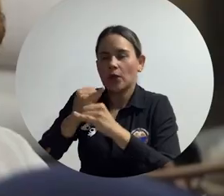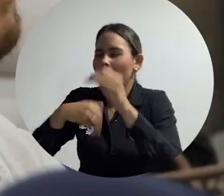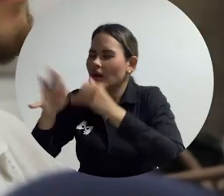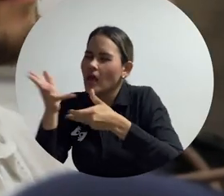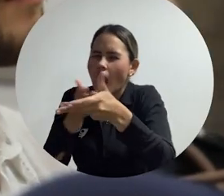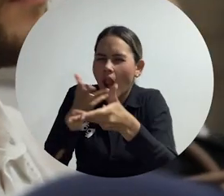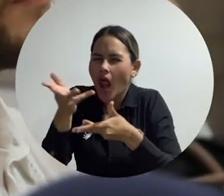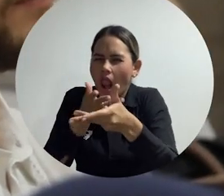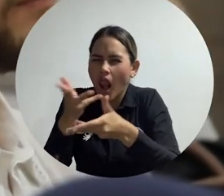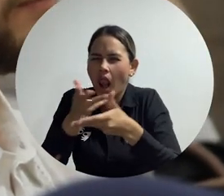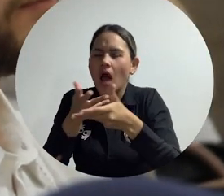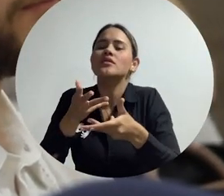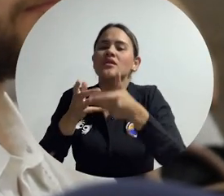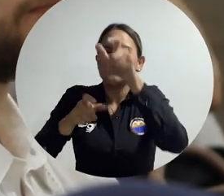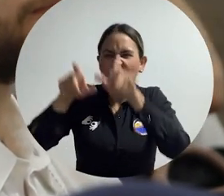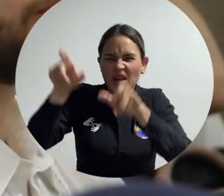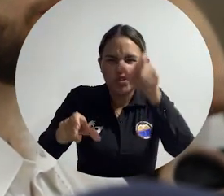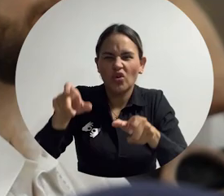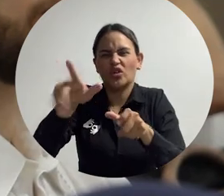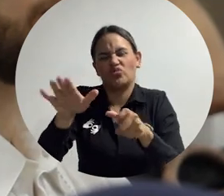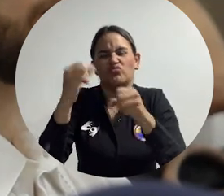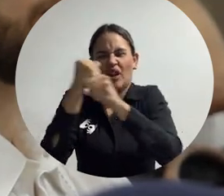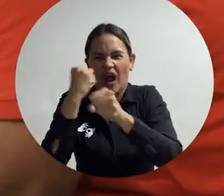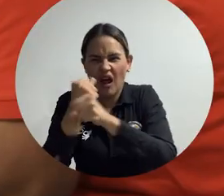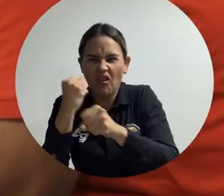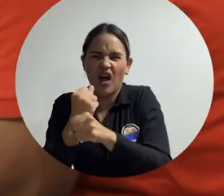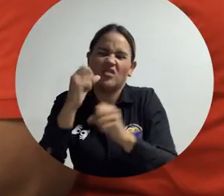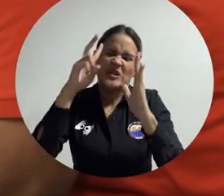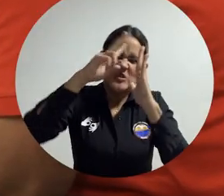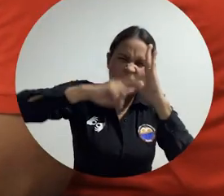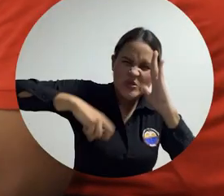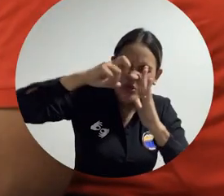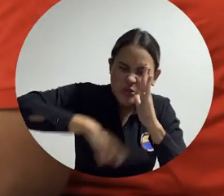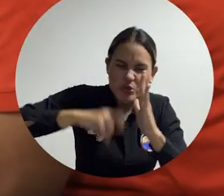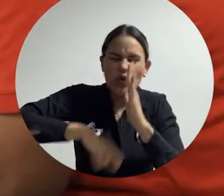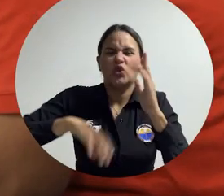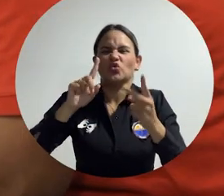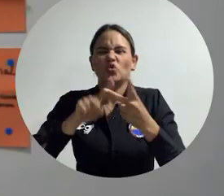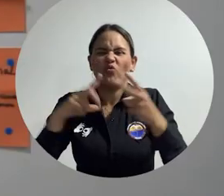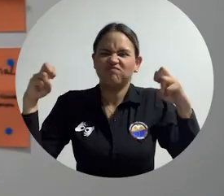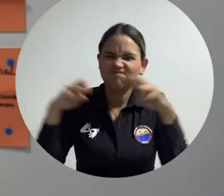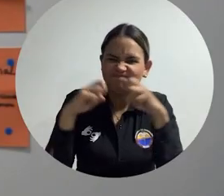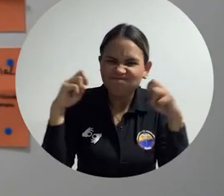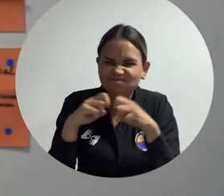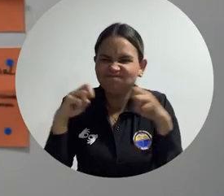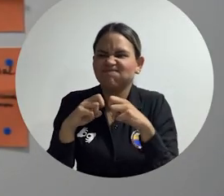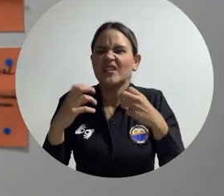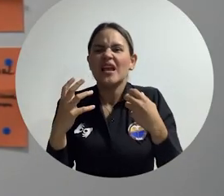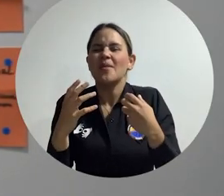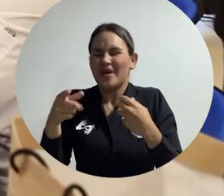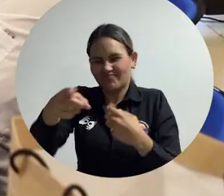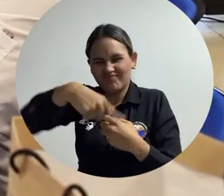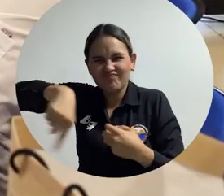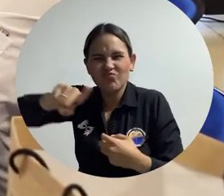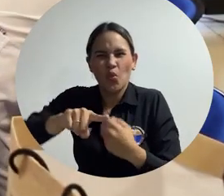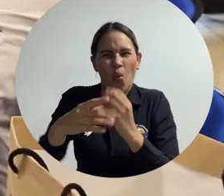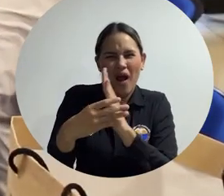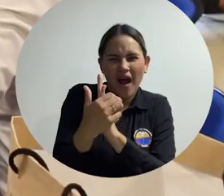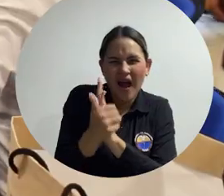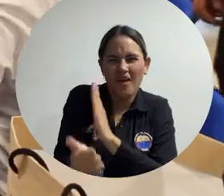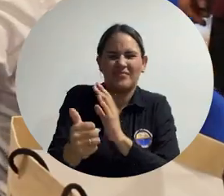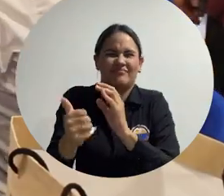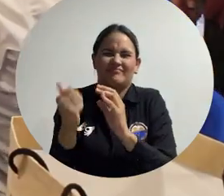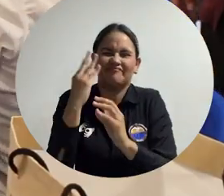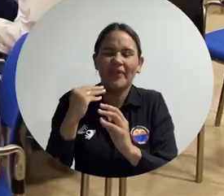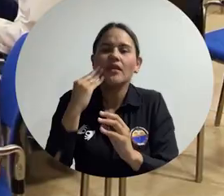diálogo social con miembros de los sectores minero, energético y de hidrocarburos y centros de pensamiento para construir apuestas justas con actores del